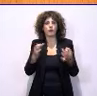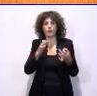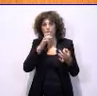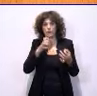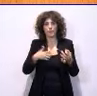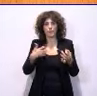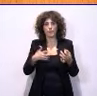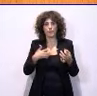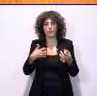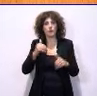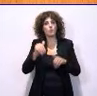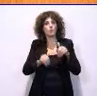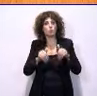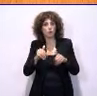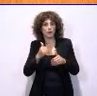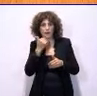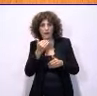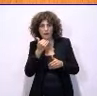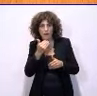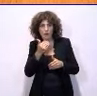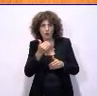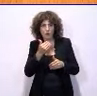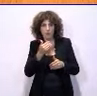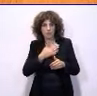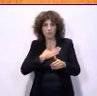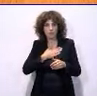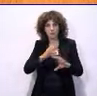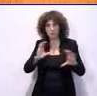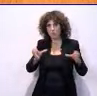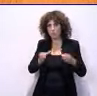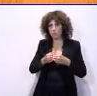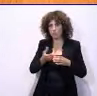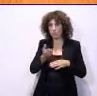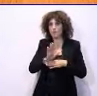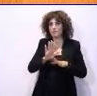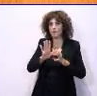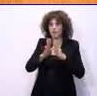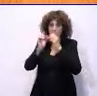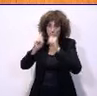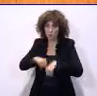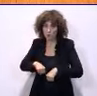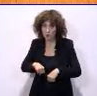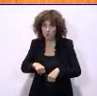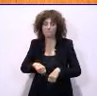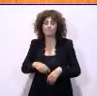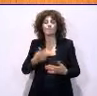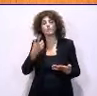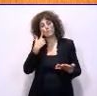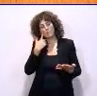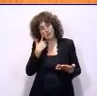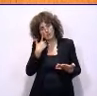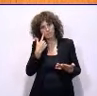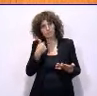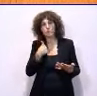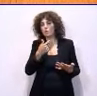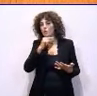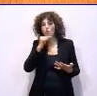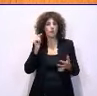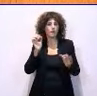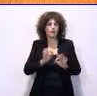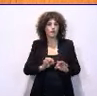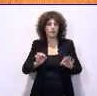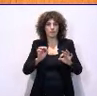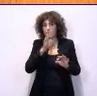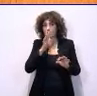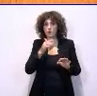votar algo que plantea mi grupo, aun cuando estamos de acuerdo. Pues mire, nosotros no nos duelen prendas, se he dicho al principio, ayer decía